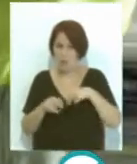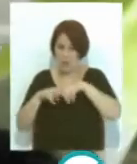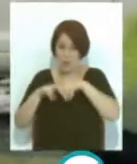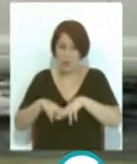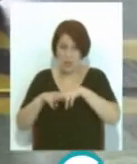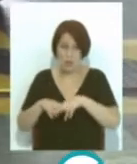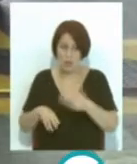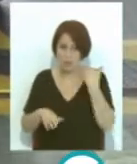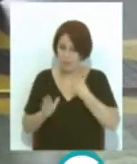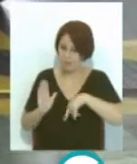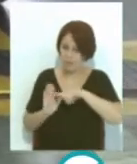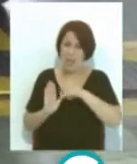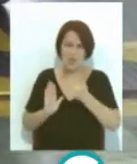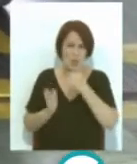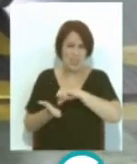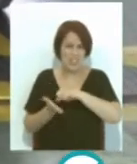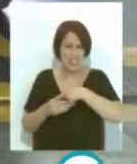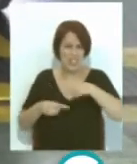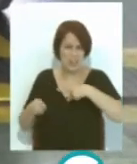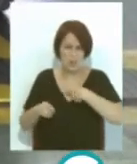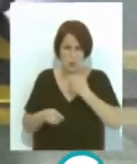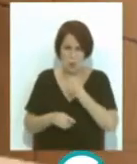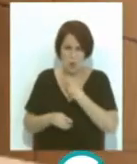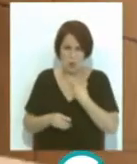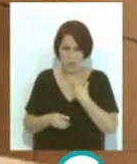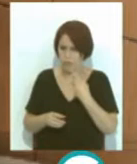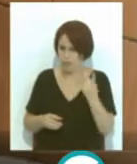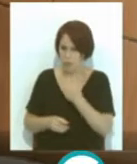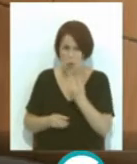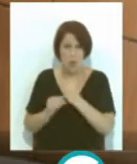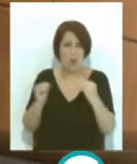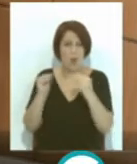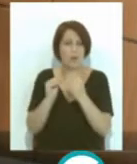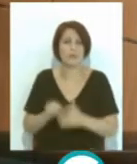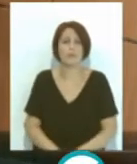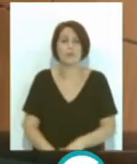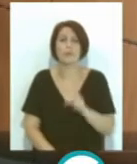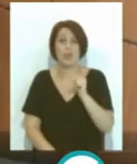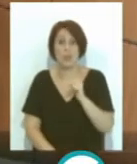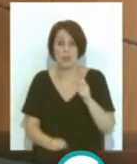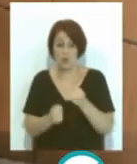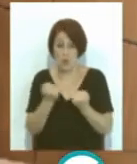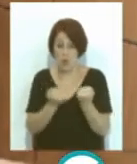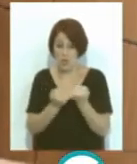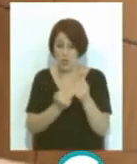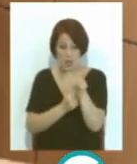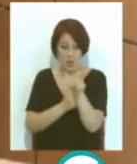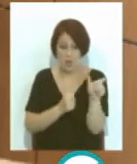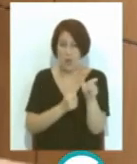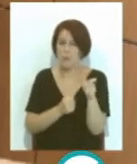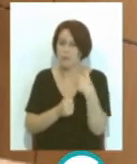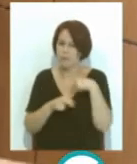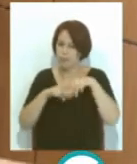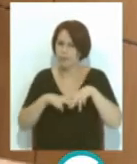periódica registrada en la Jefatura Central de Tráfico Que los que no se marcar el vehículo en el momento de la inspección